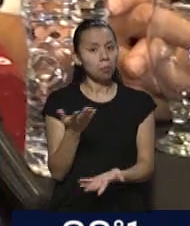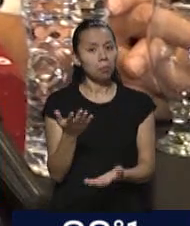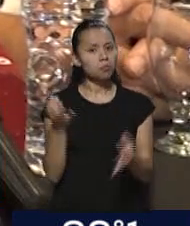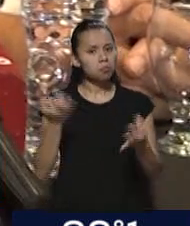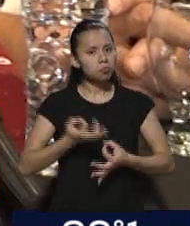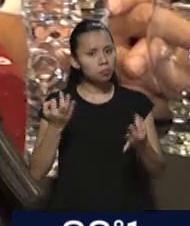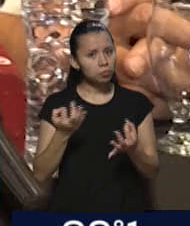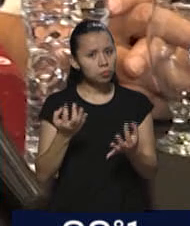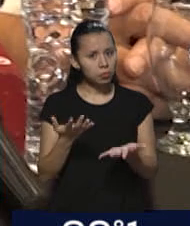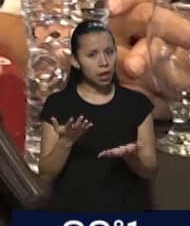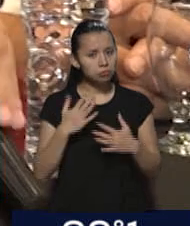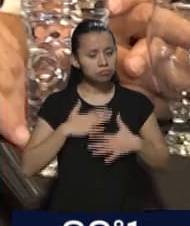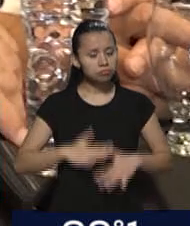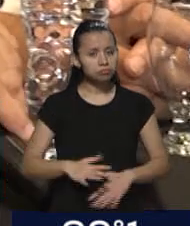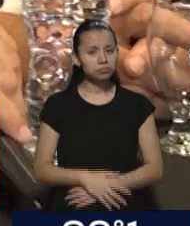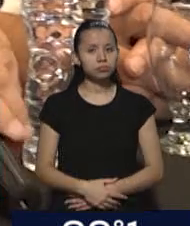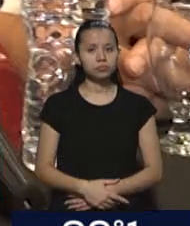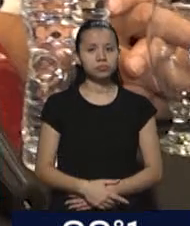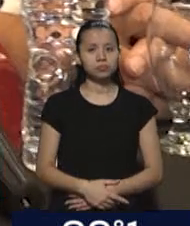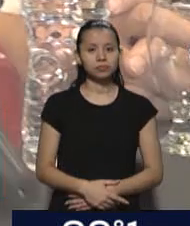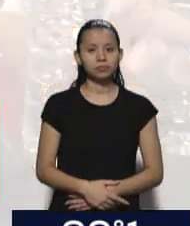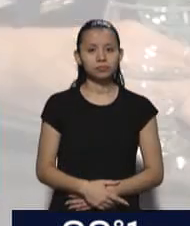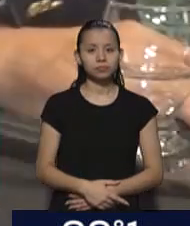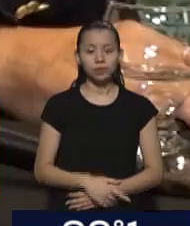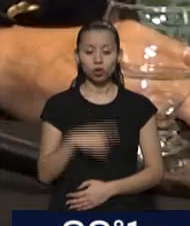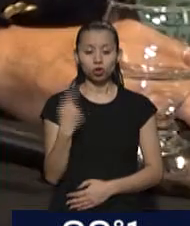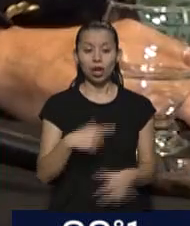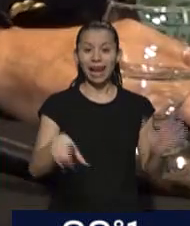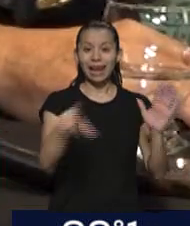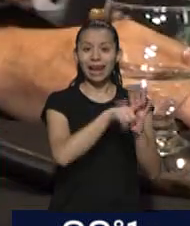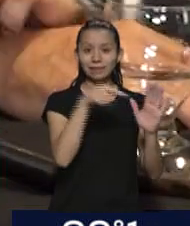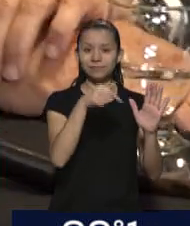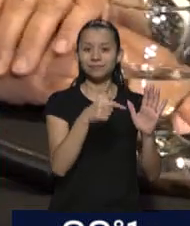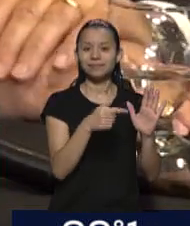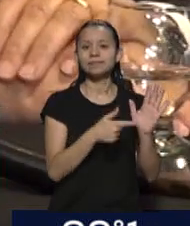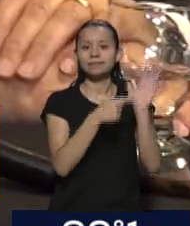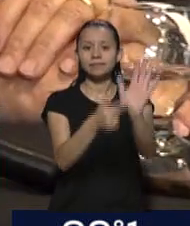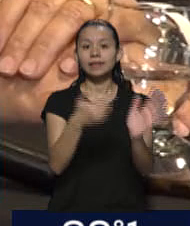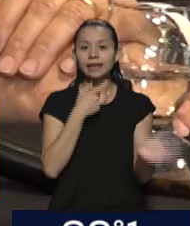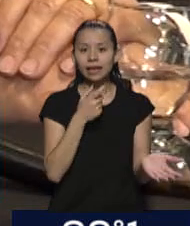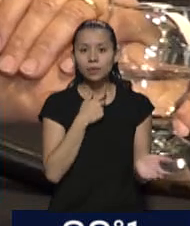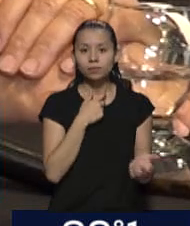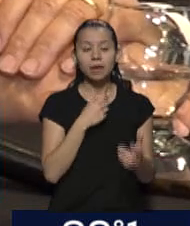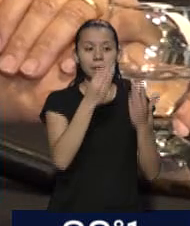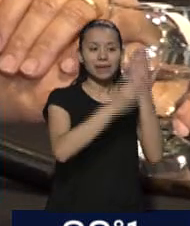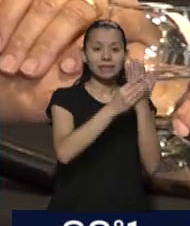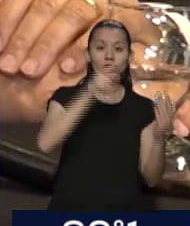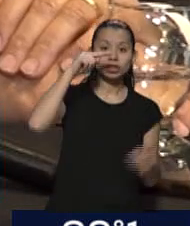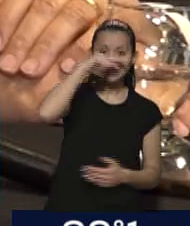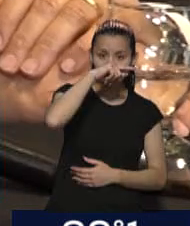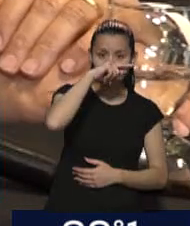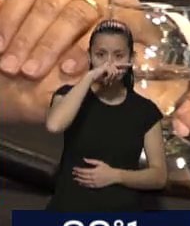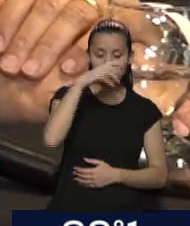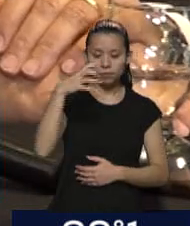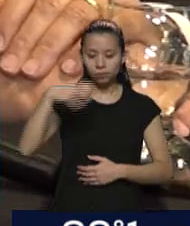sentido queremos presentar esta ley. Y creemos que con estos siete ministerios y estos docentes